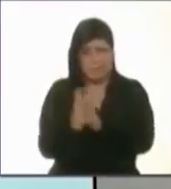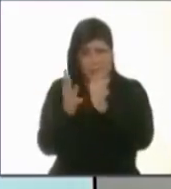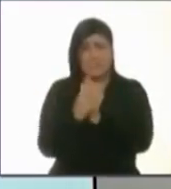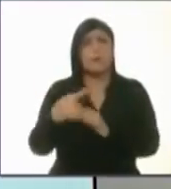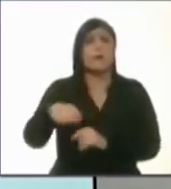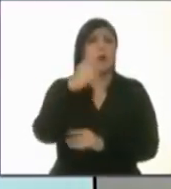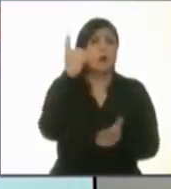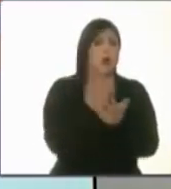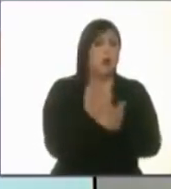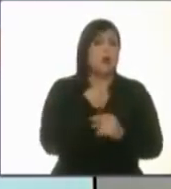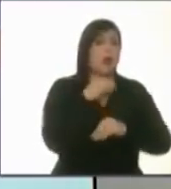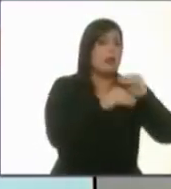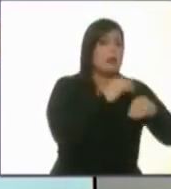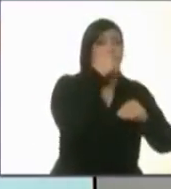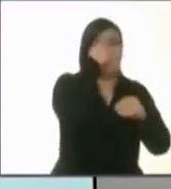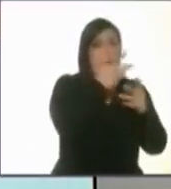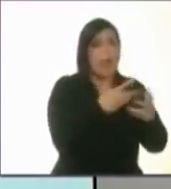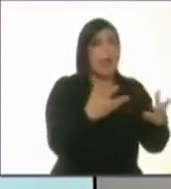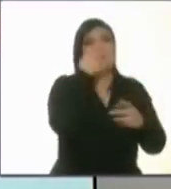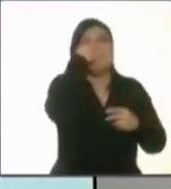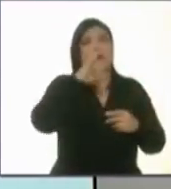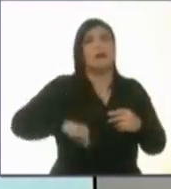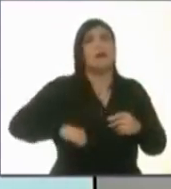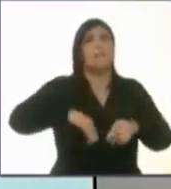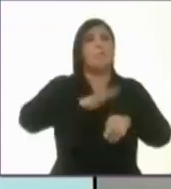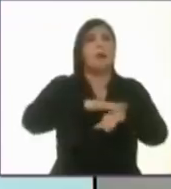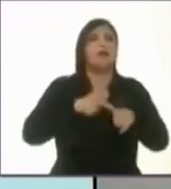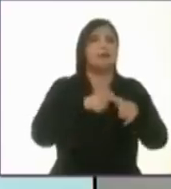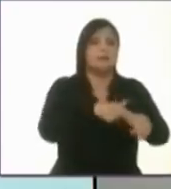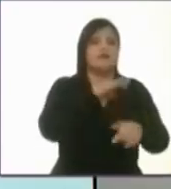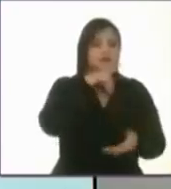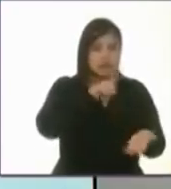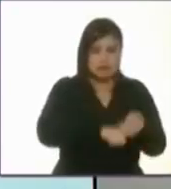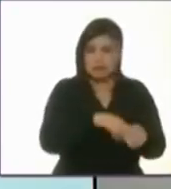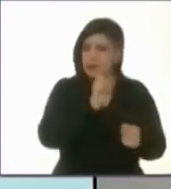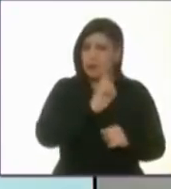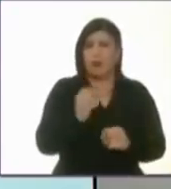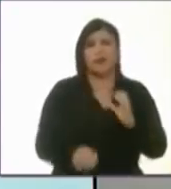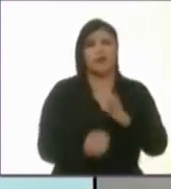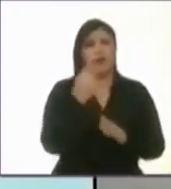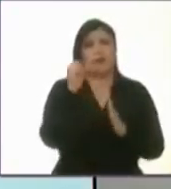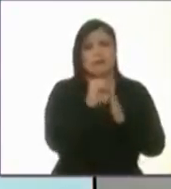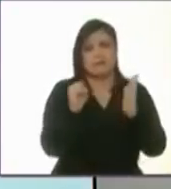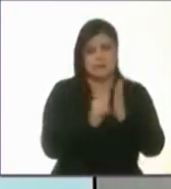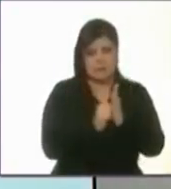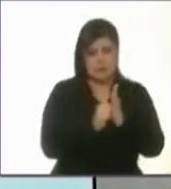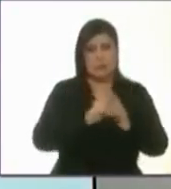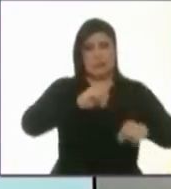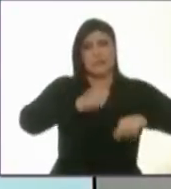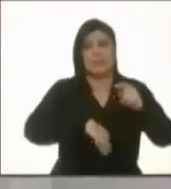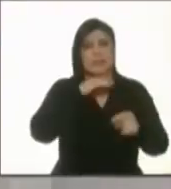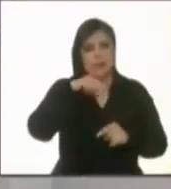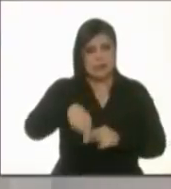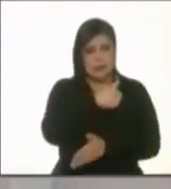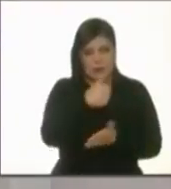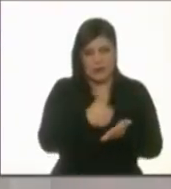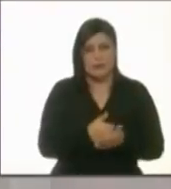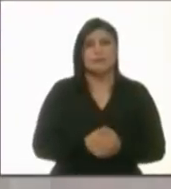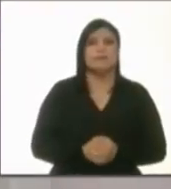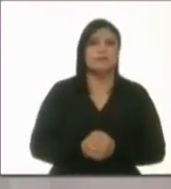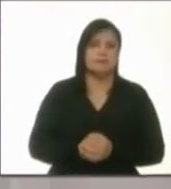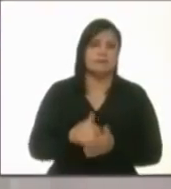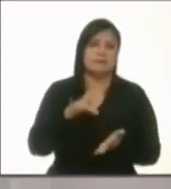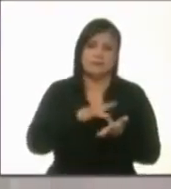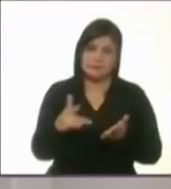seguir manteniendo sus intereses de corrupción en la Ciudad de México. Por eso va a haber un nuevo sistema anticorrupción en la ciudad. Gracias,